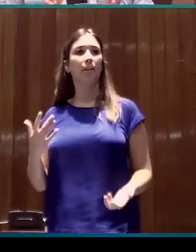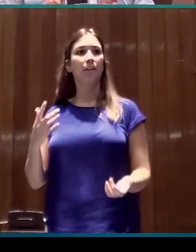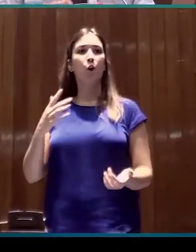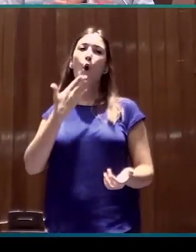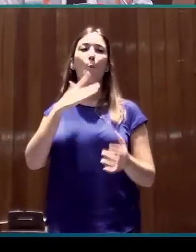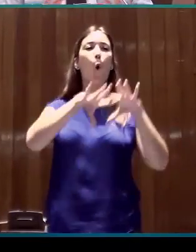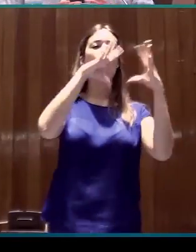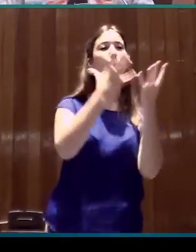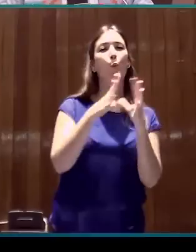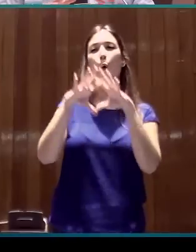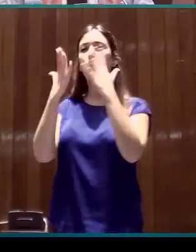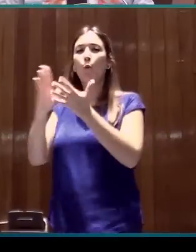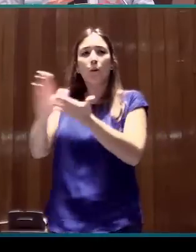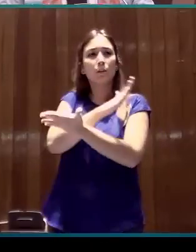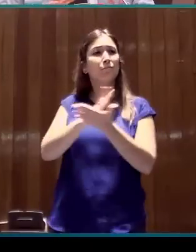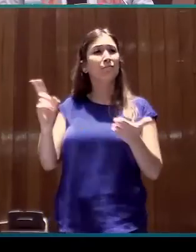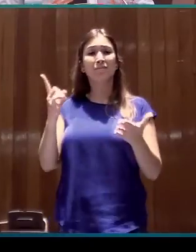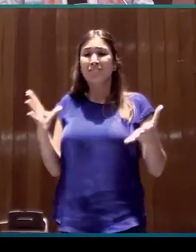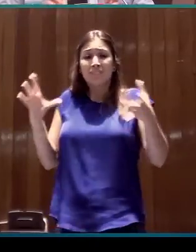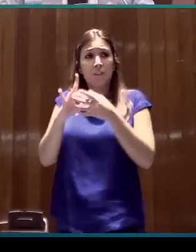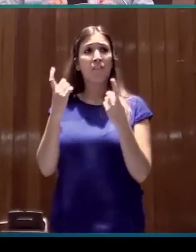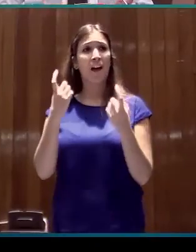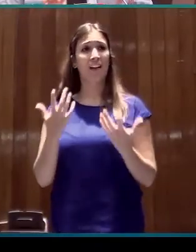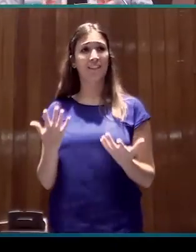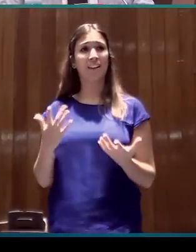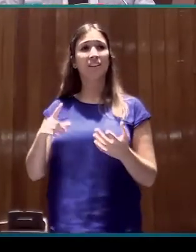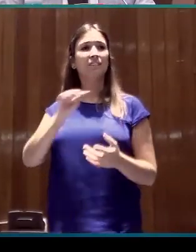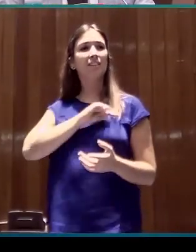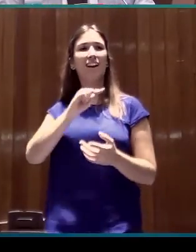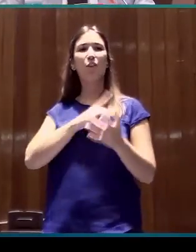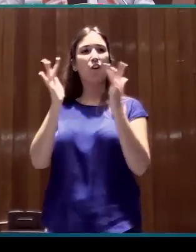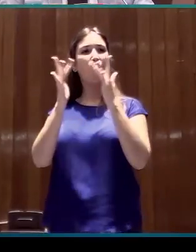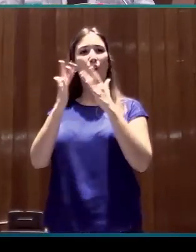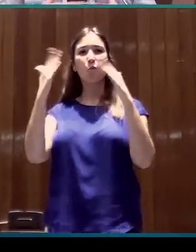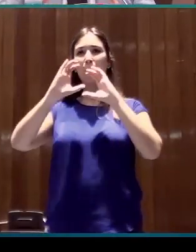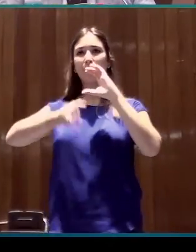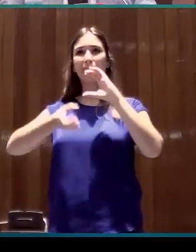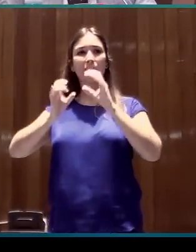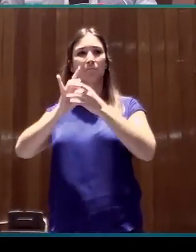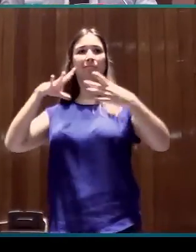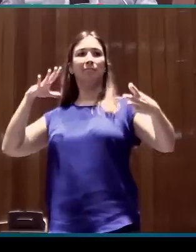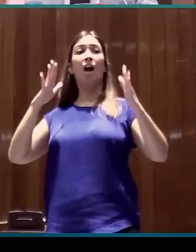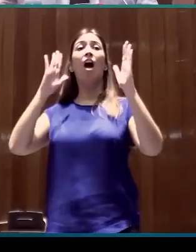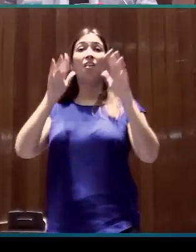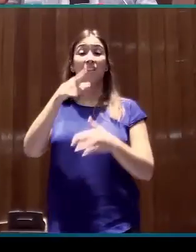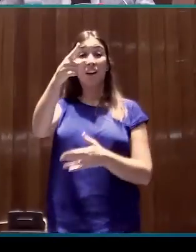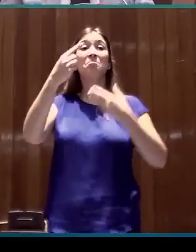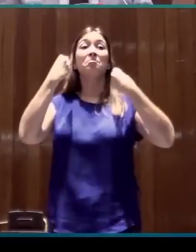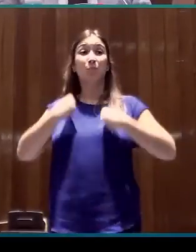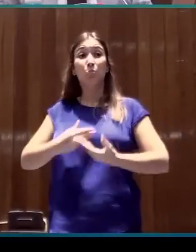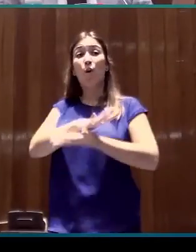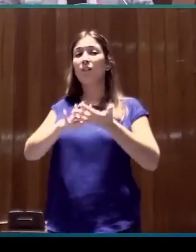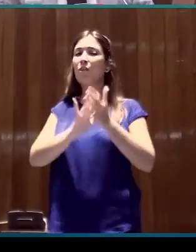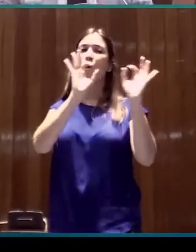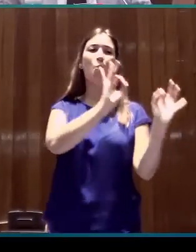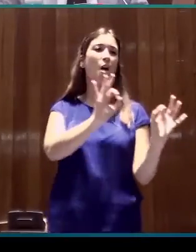mundos académicos que no siempre dialogan entre ellos. Y eso se produce de nuevo también en el caso de las